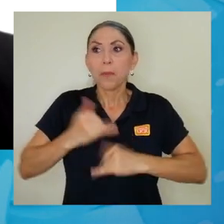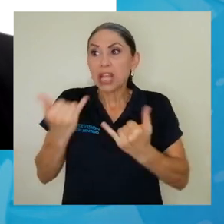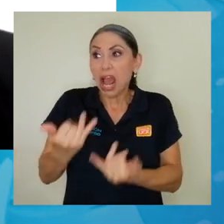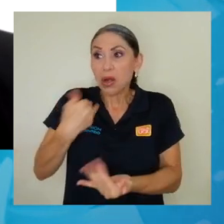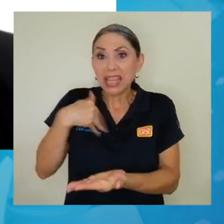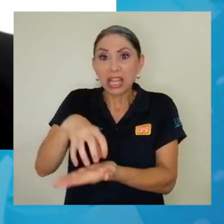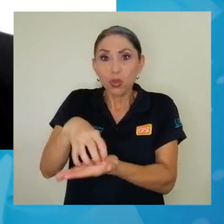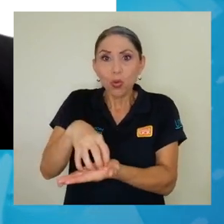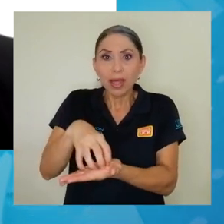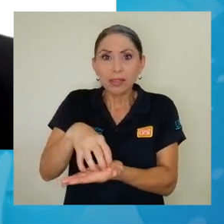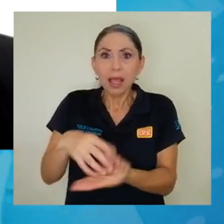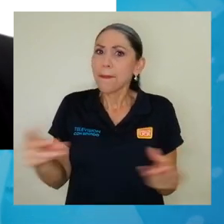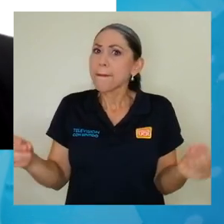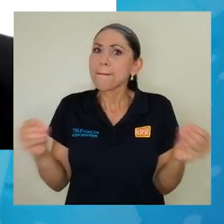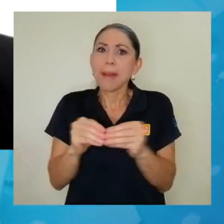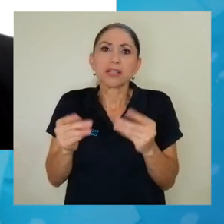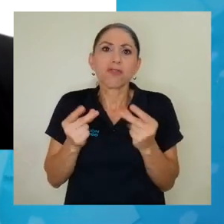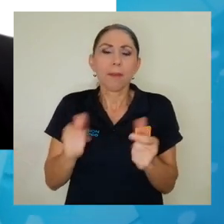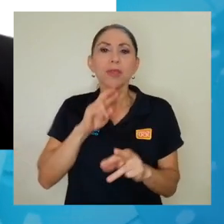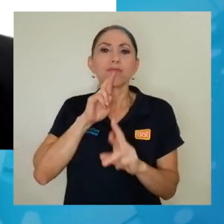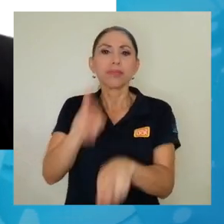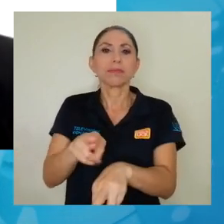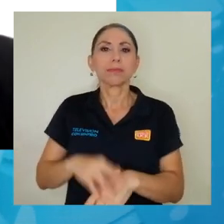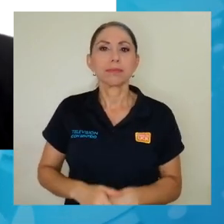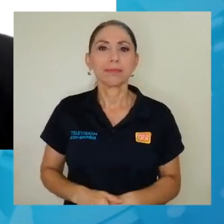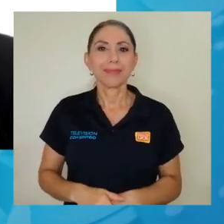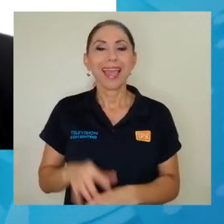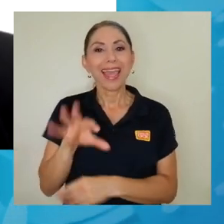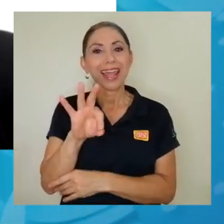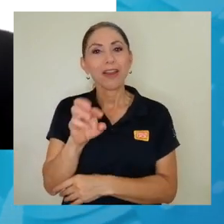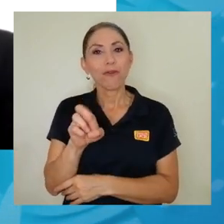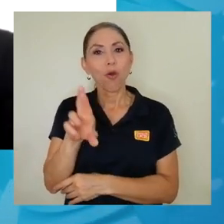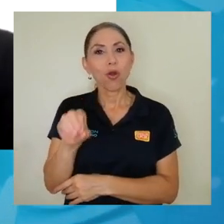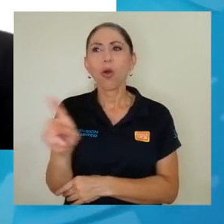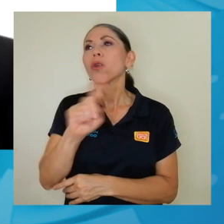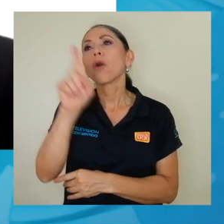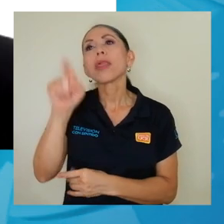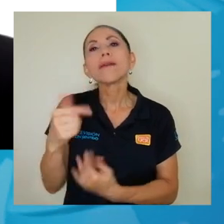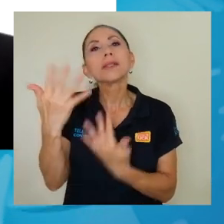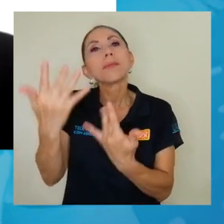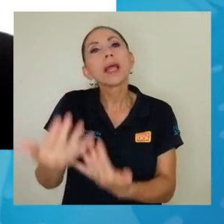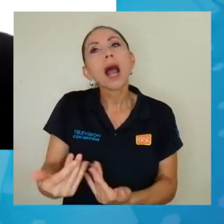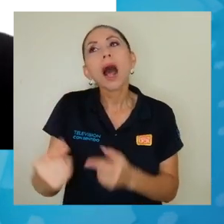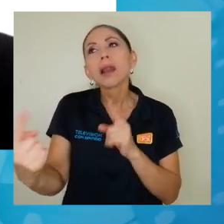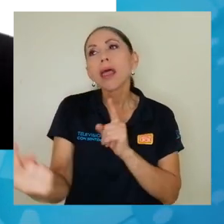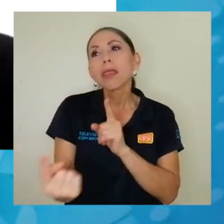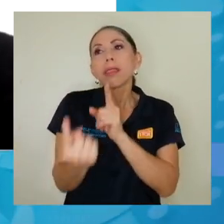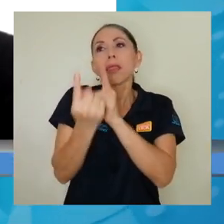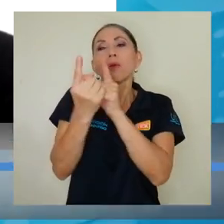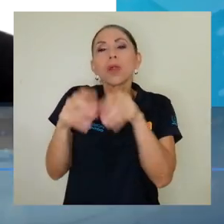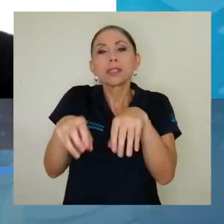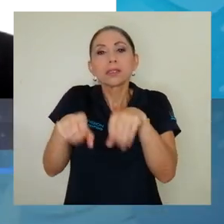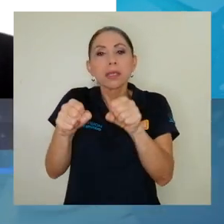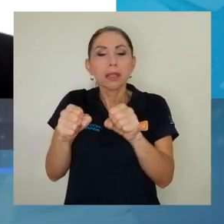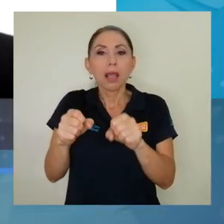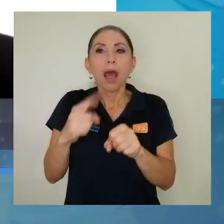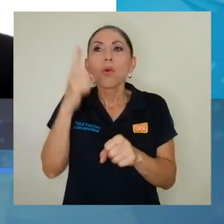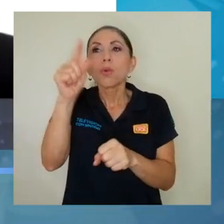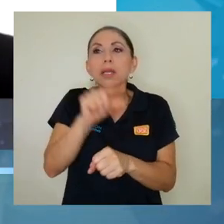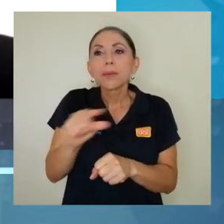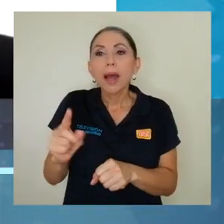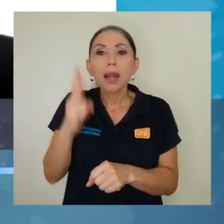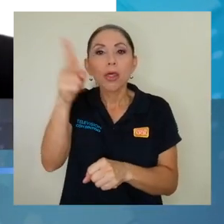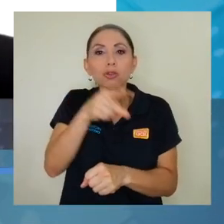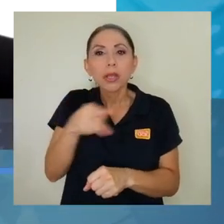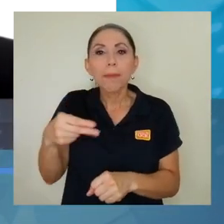atienden más rápido. Por ejemplo, en el foro, en la atención de dudas del foro, no hay que esperar a una cita con el asesor hasta dentro de una semana o dos